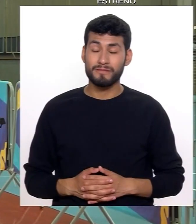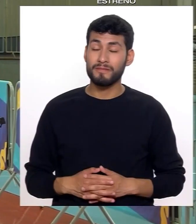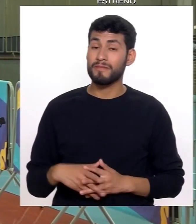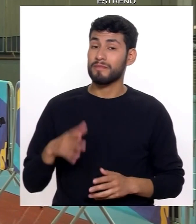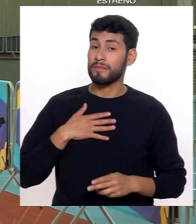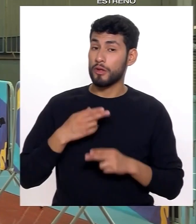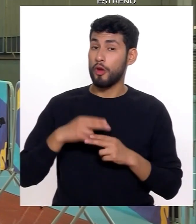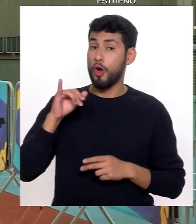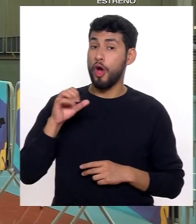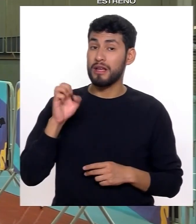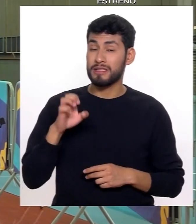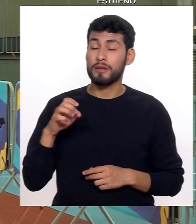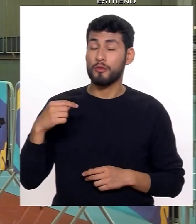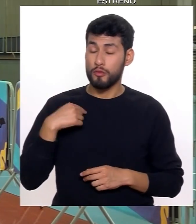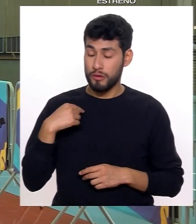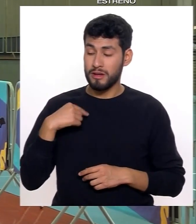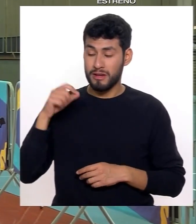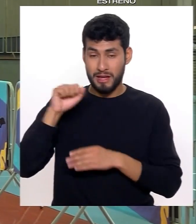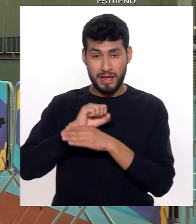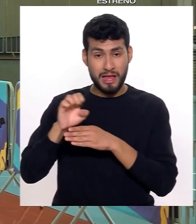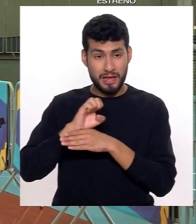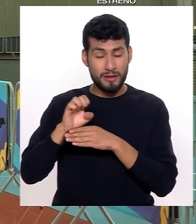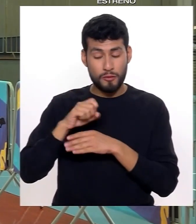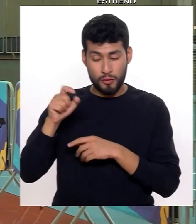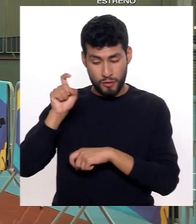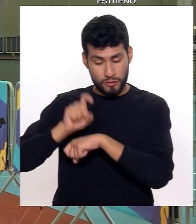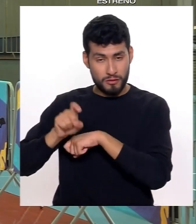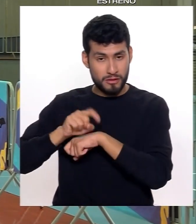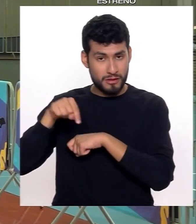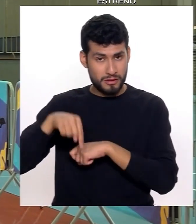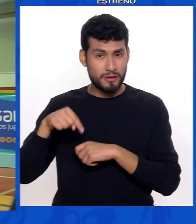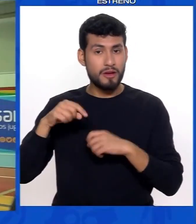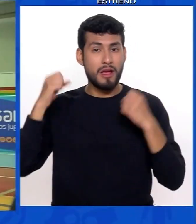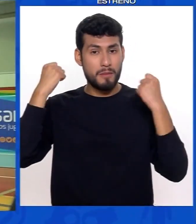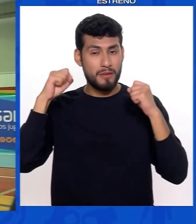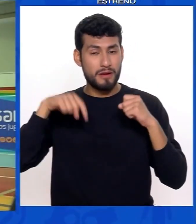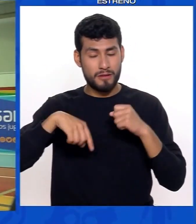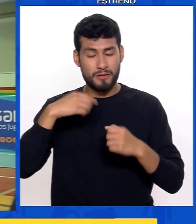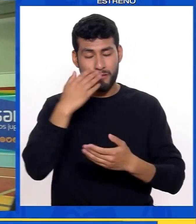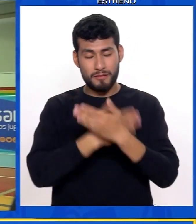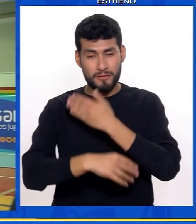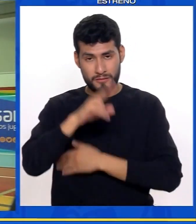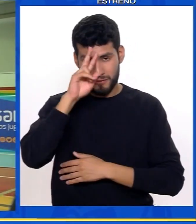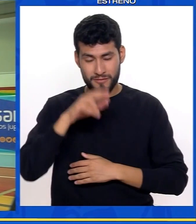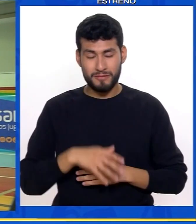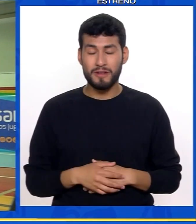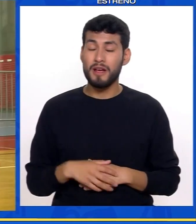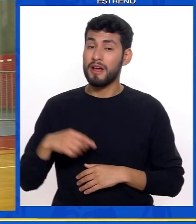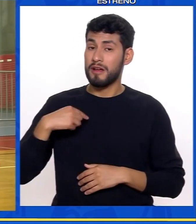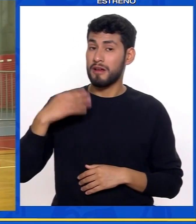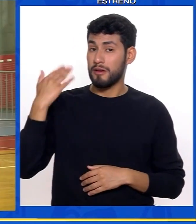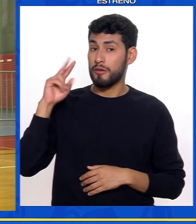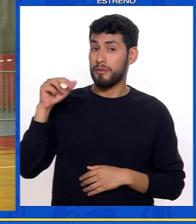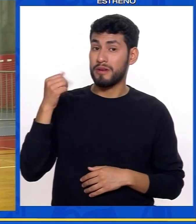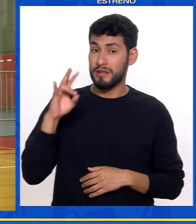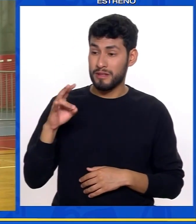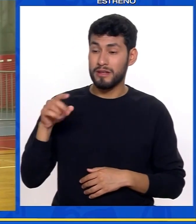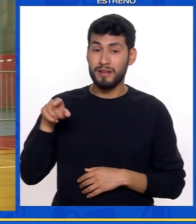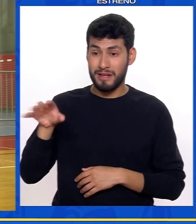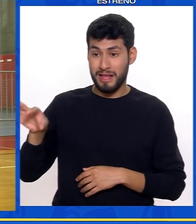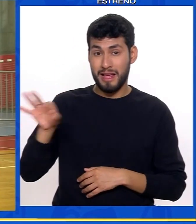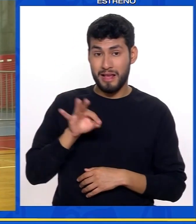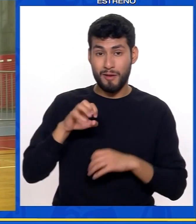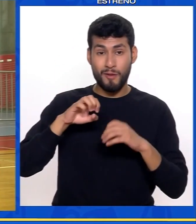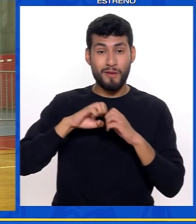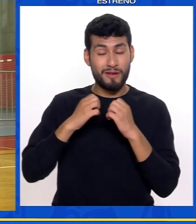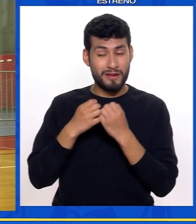Mi nombre es José Sumarán, soy actualmente el entrenador nacional de bocha paralímpica de Perú. Con Niurka entrenamos desde el año 2017, que fue